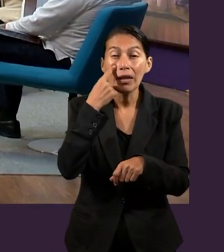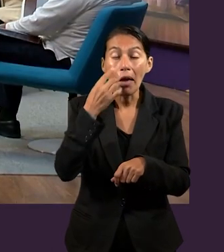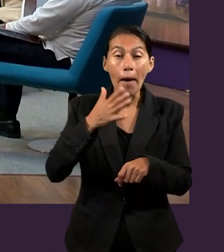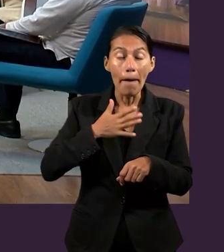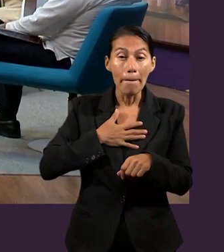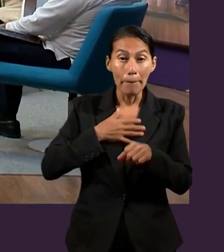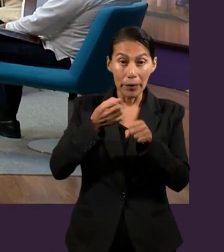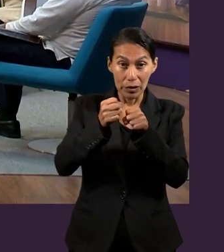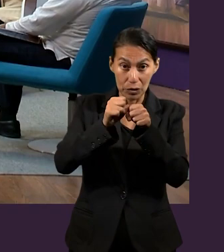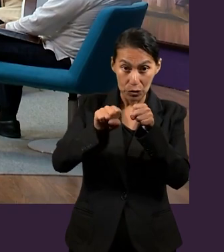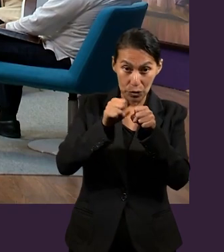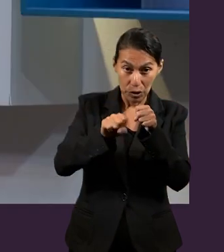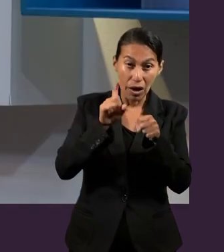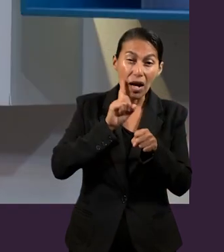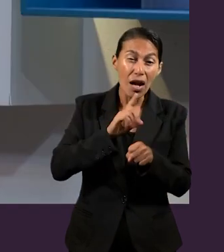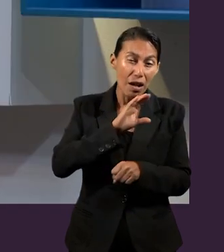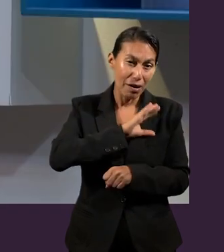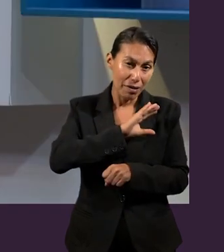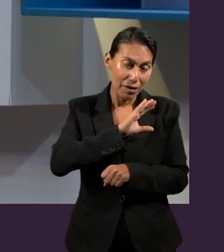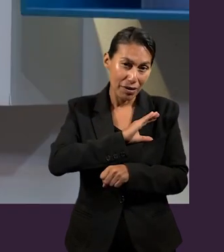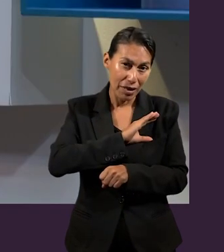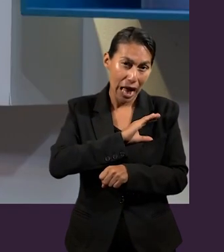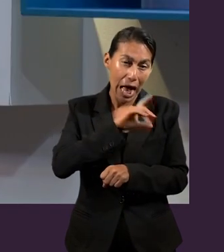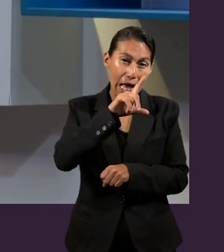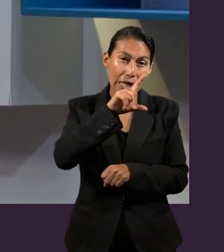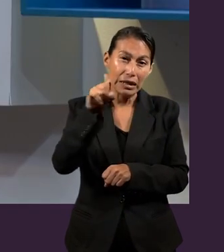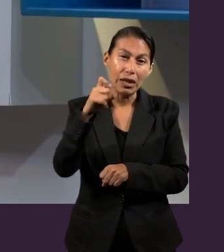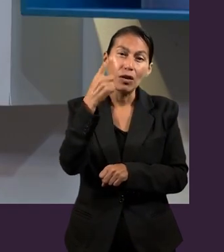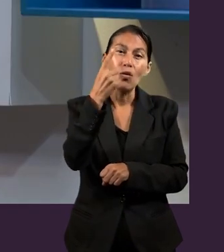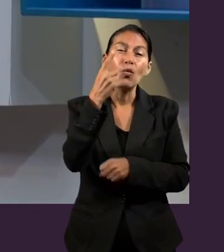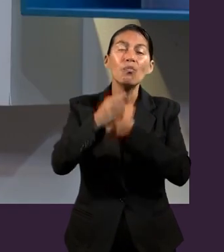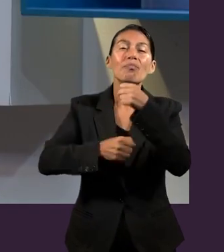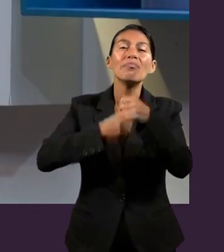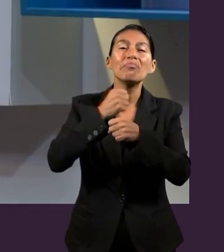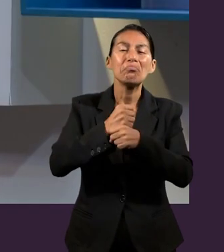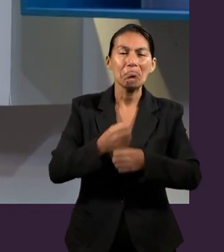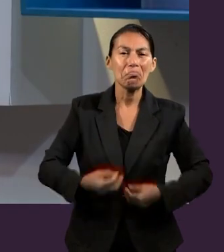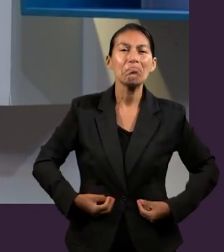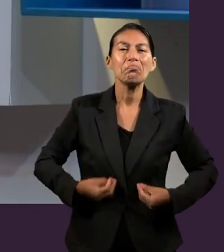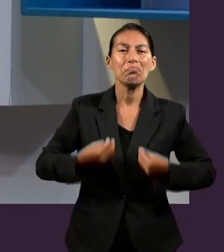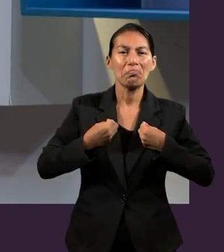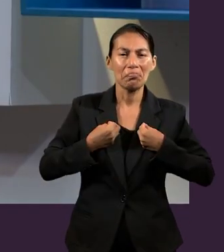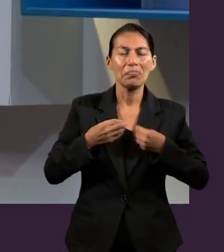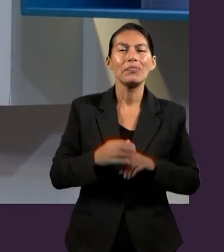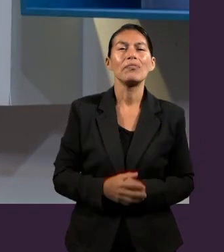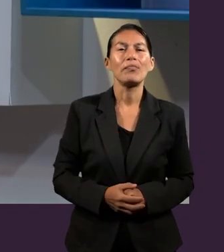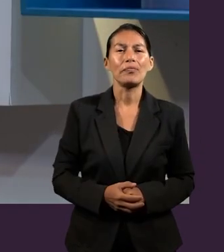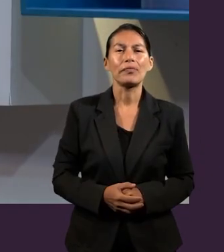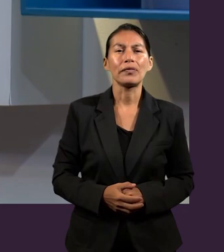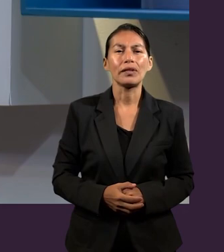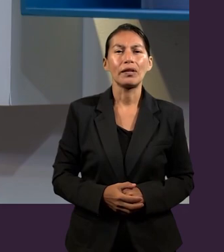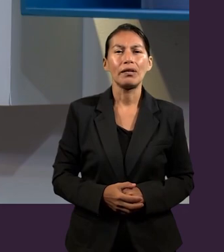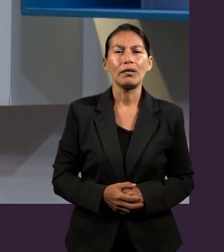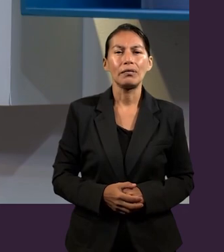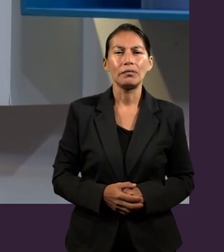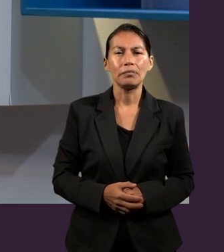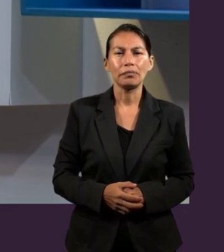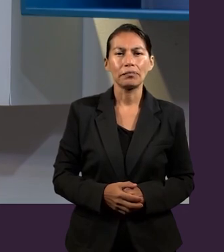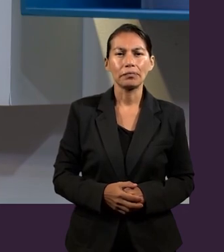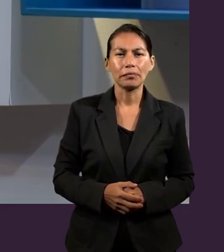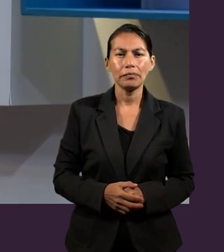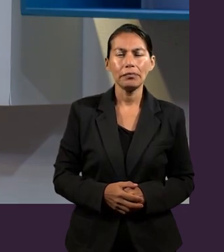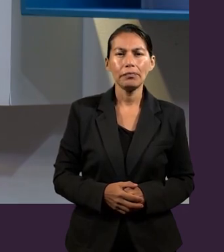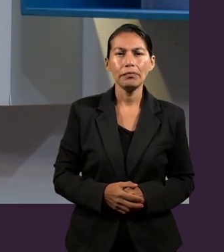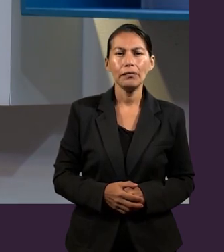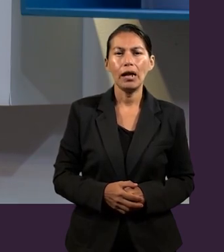años. Mi suegra, mi suegrita, vivió 101 años y yo conozco algunas